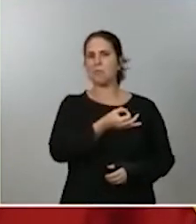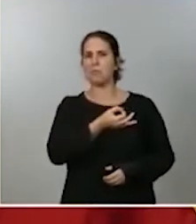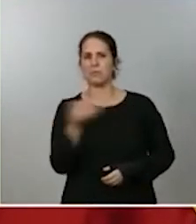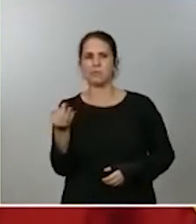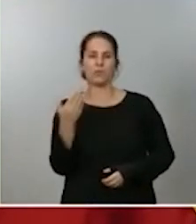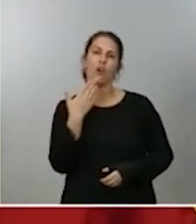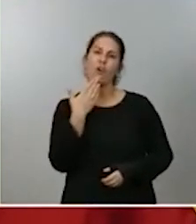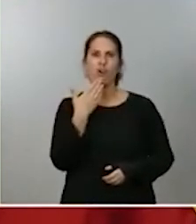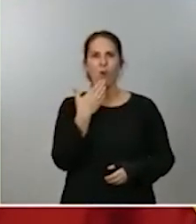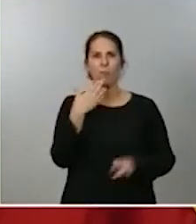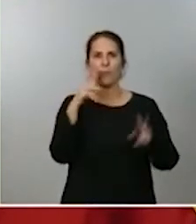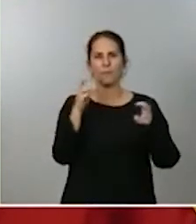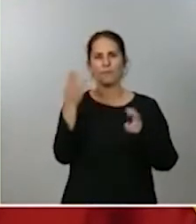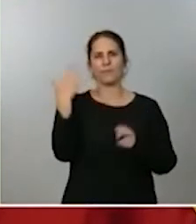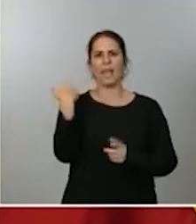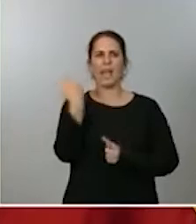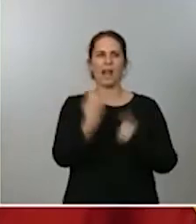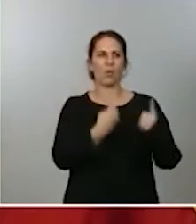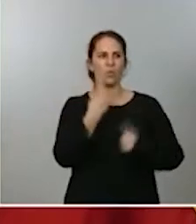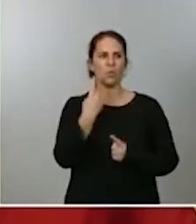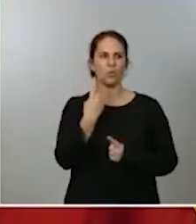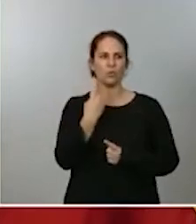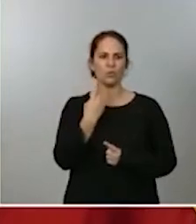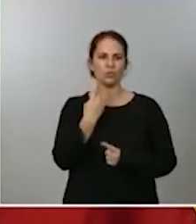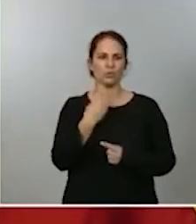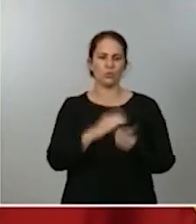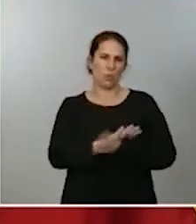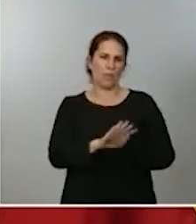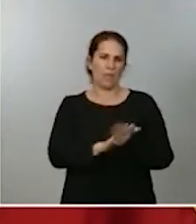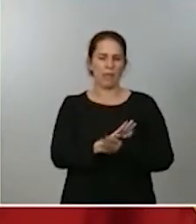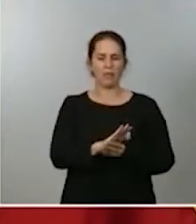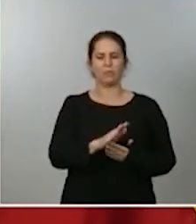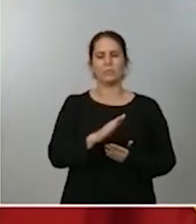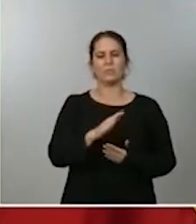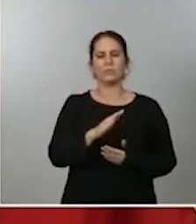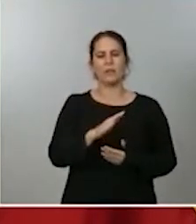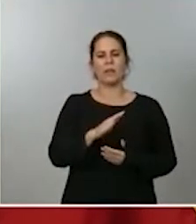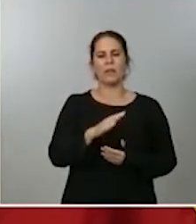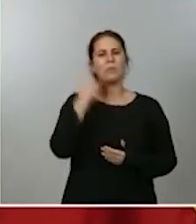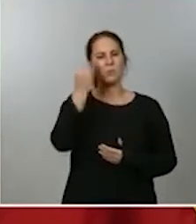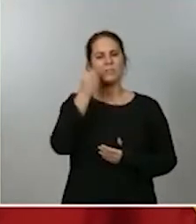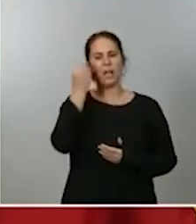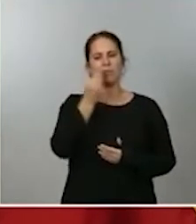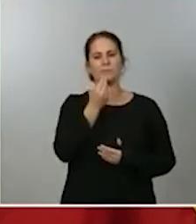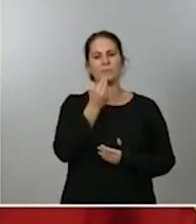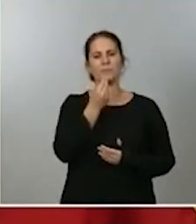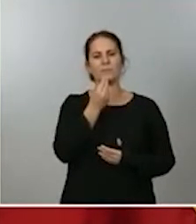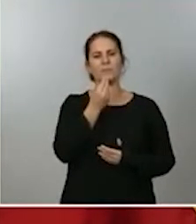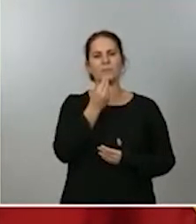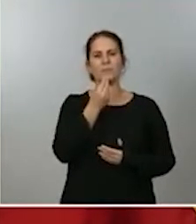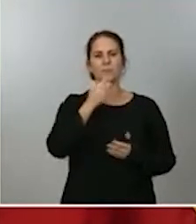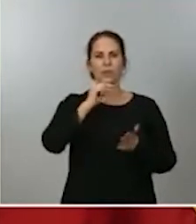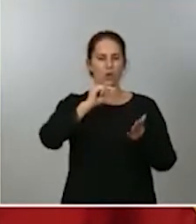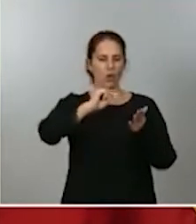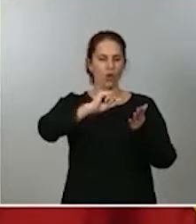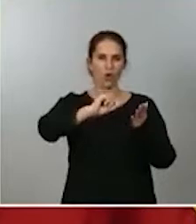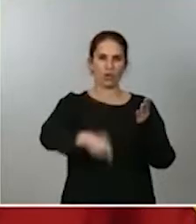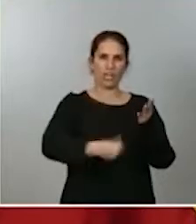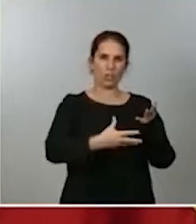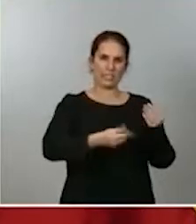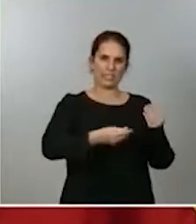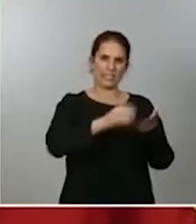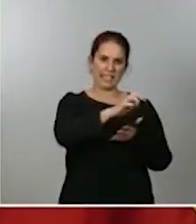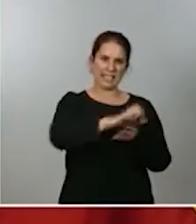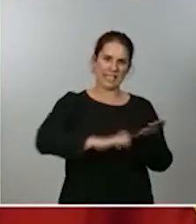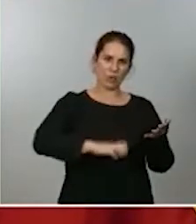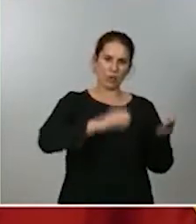algunos comentarios el poder sustituir eventualmente el contrato escrito por unas reglas muy